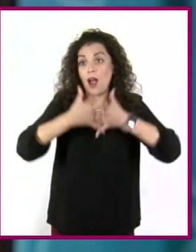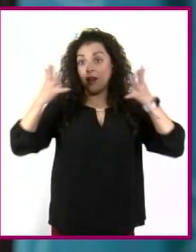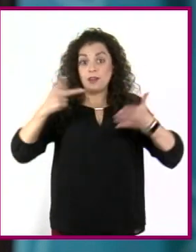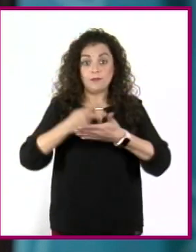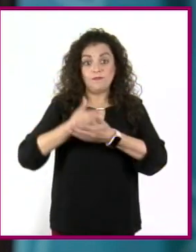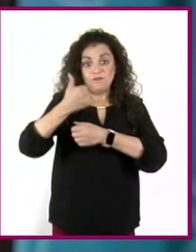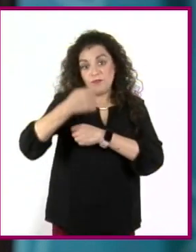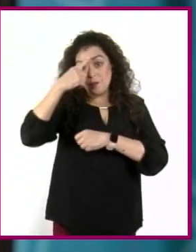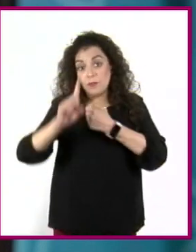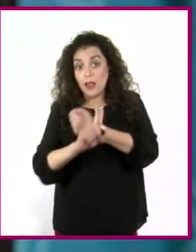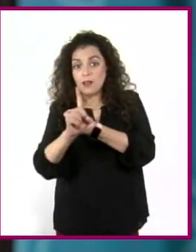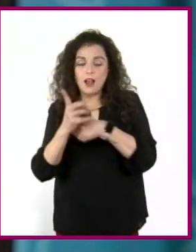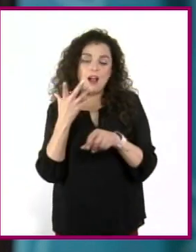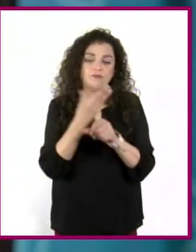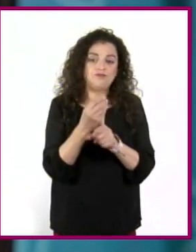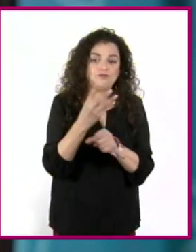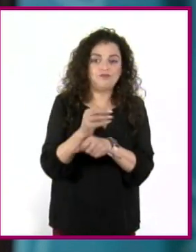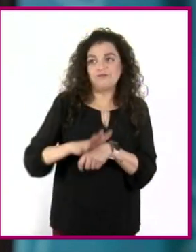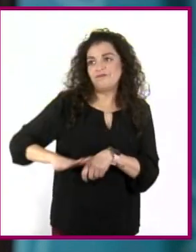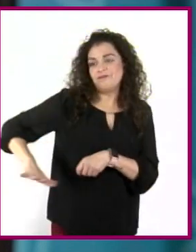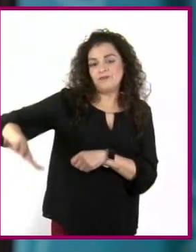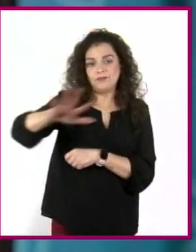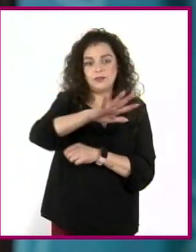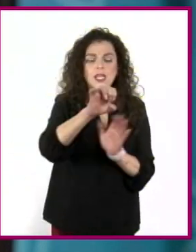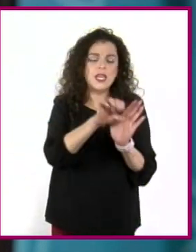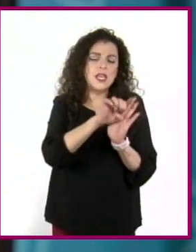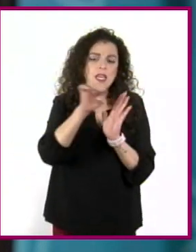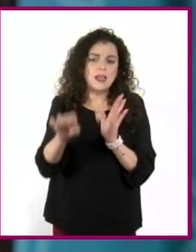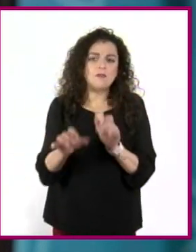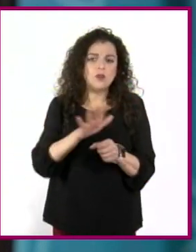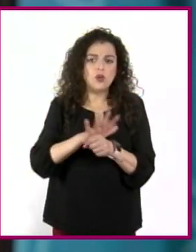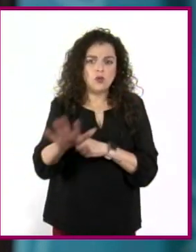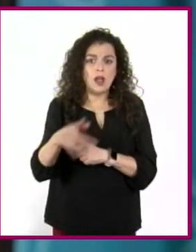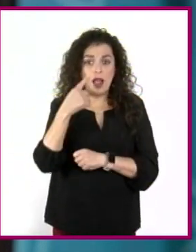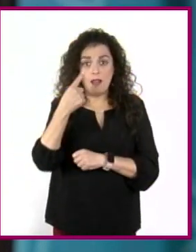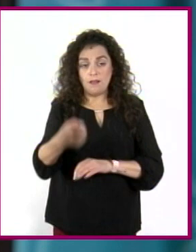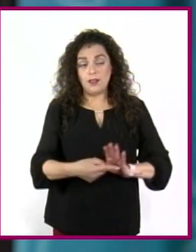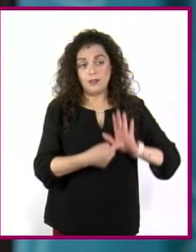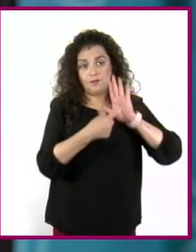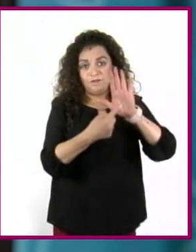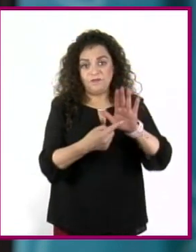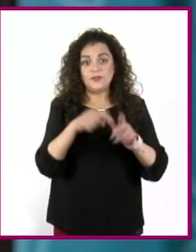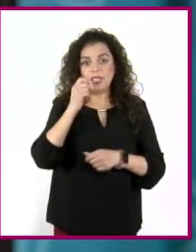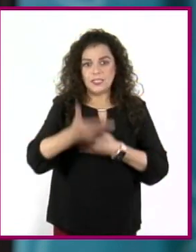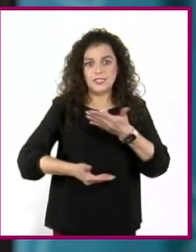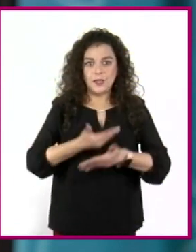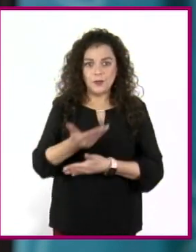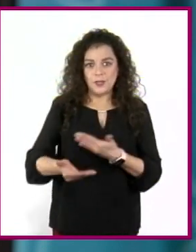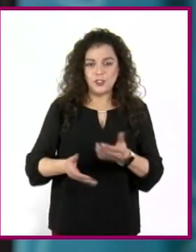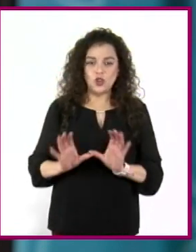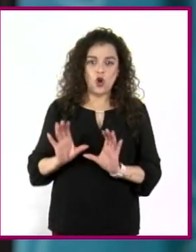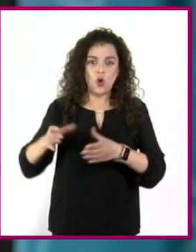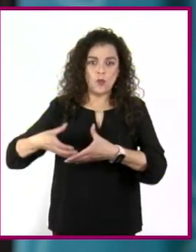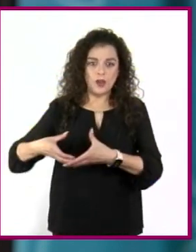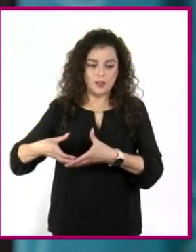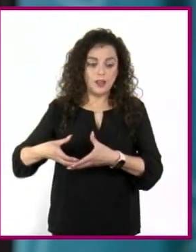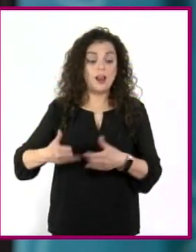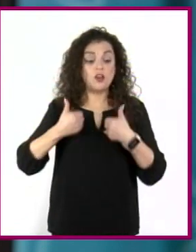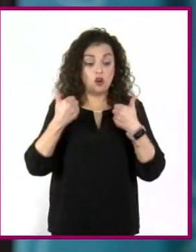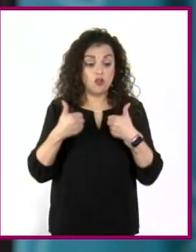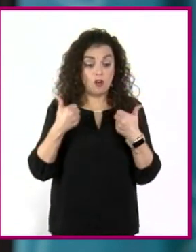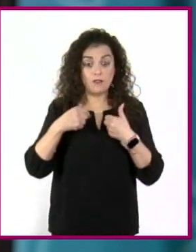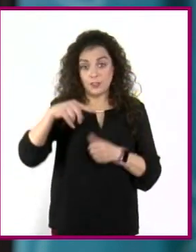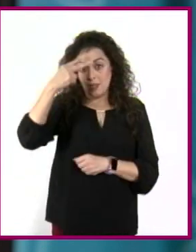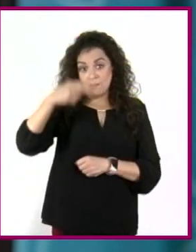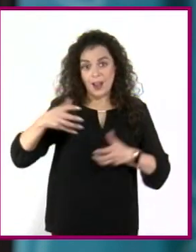problemática o necesidad de su entorno. Como ejemplo, mostraremos algunas experiencias de servicio comunitario protagonizadas por jóvenes de nuestro